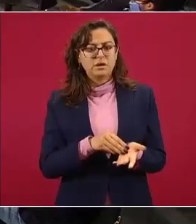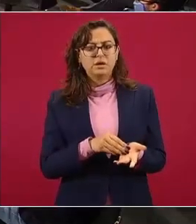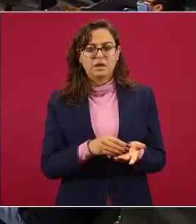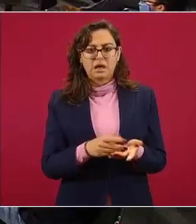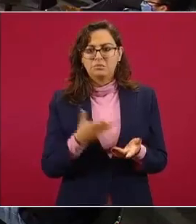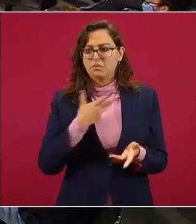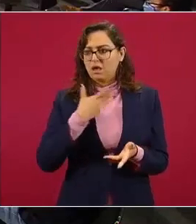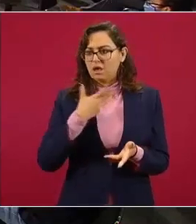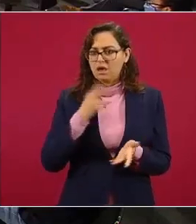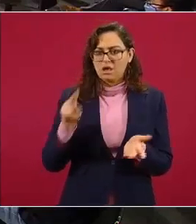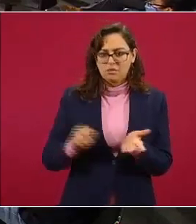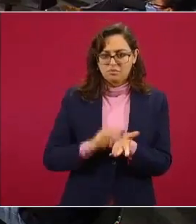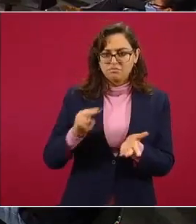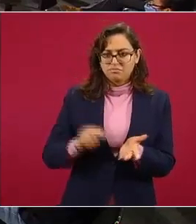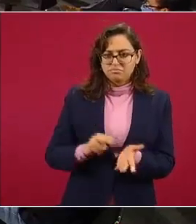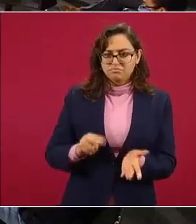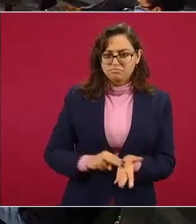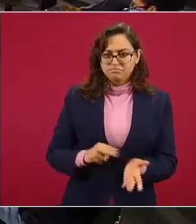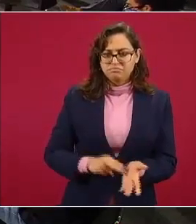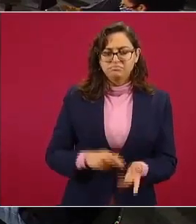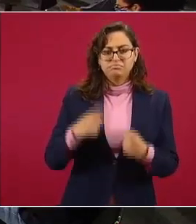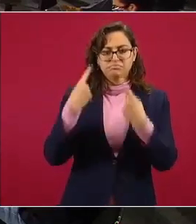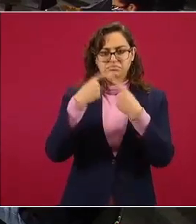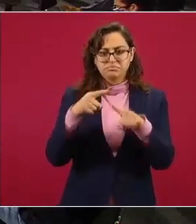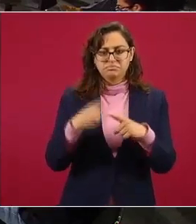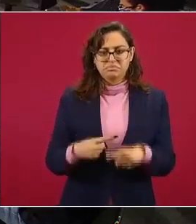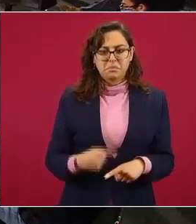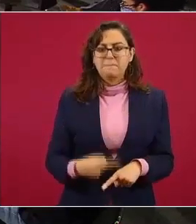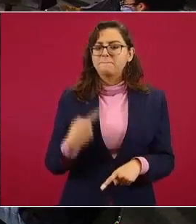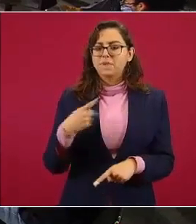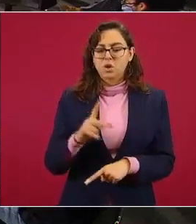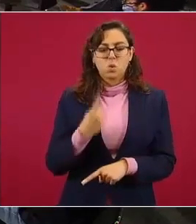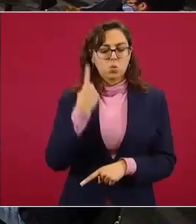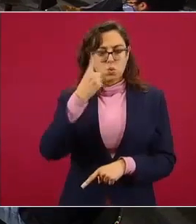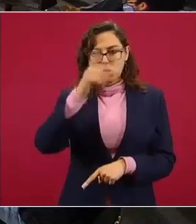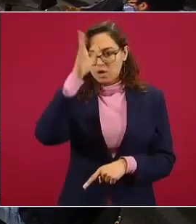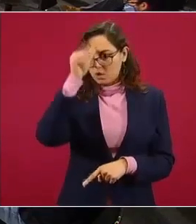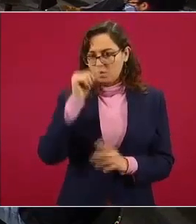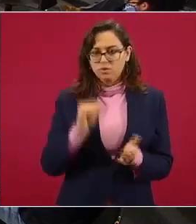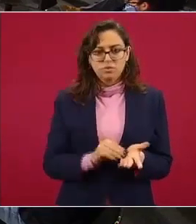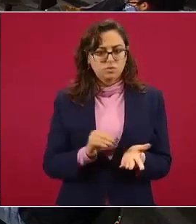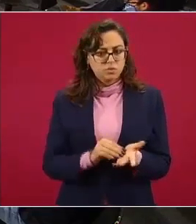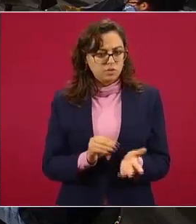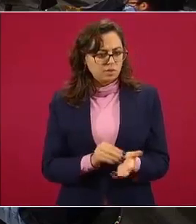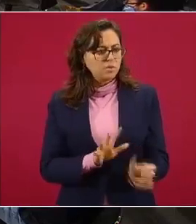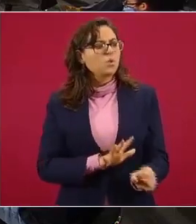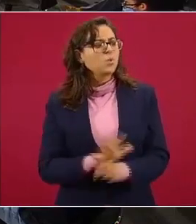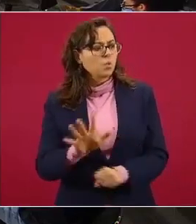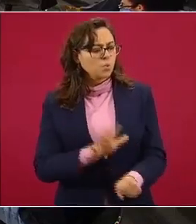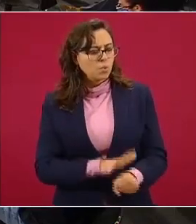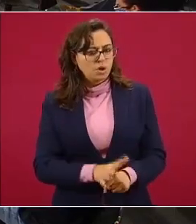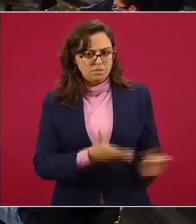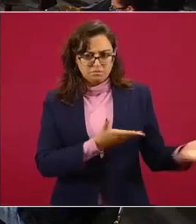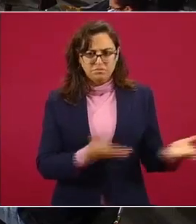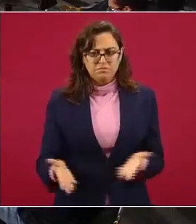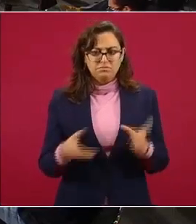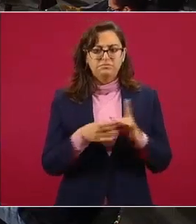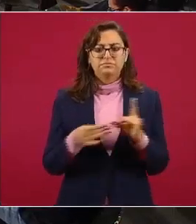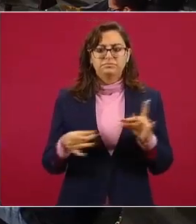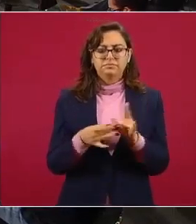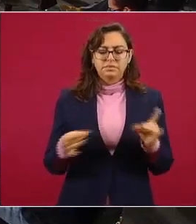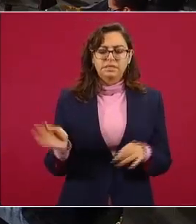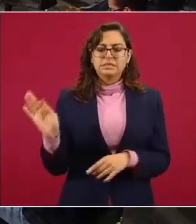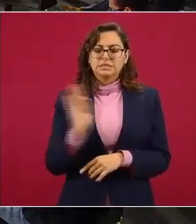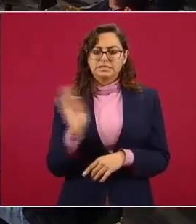firmado varios pero si mencionas ese acuerdo yo creo que